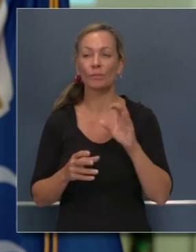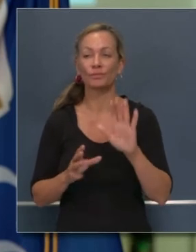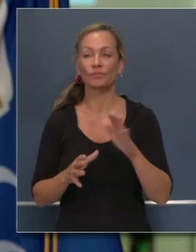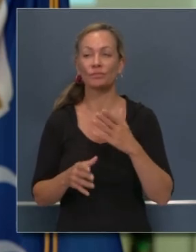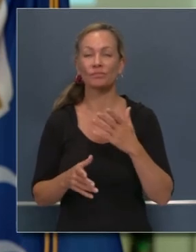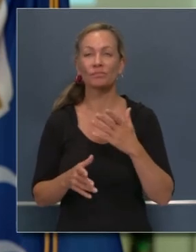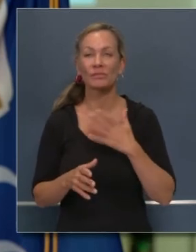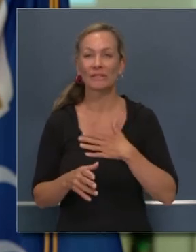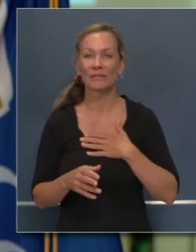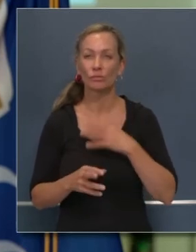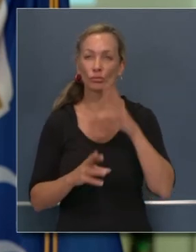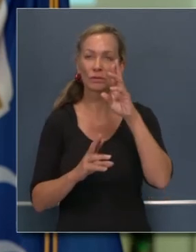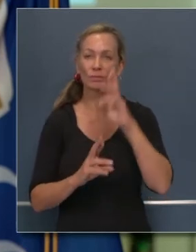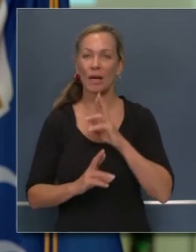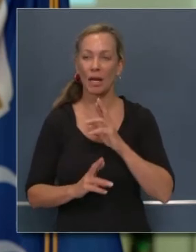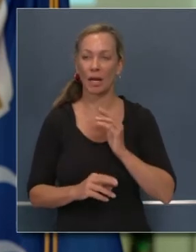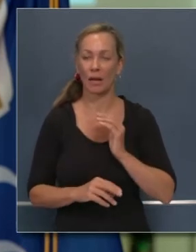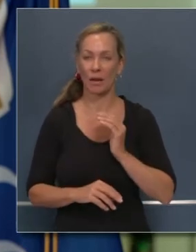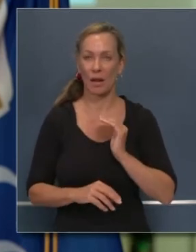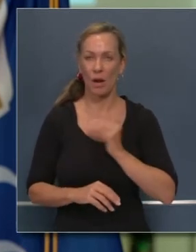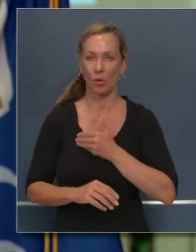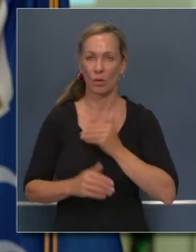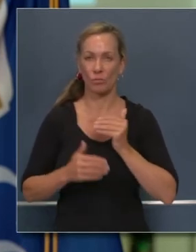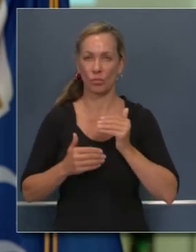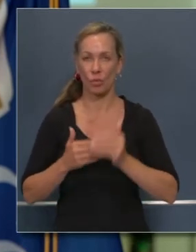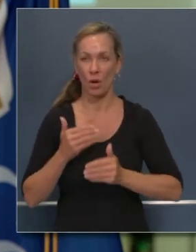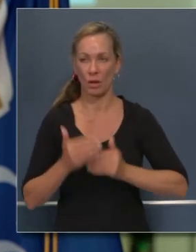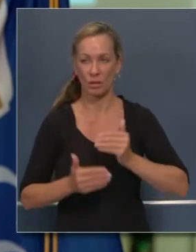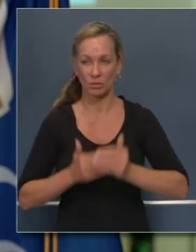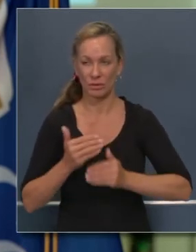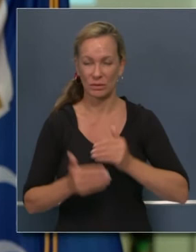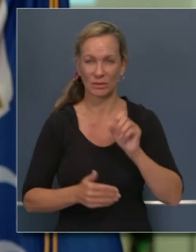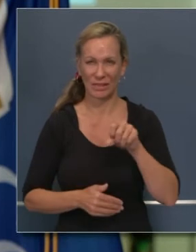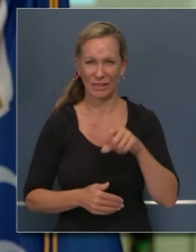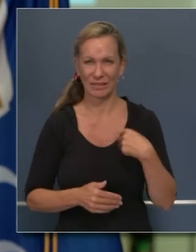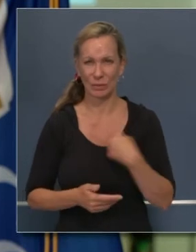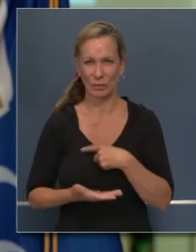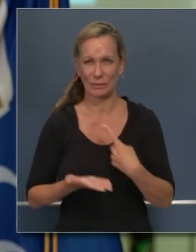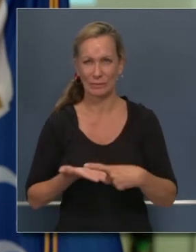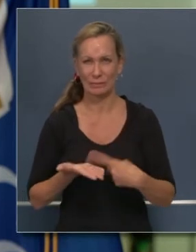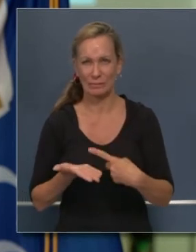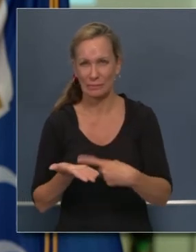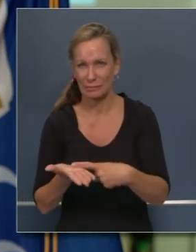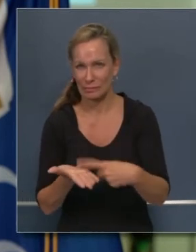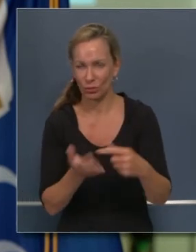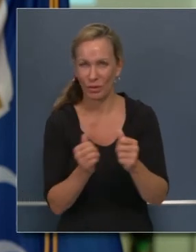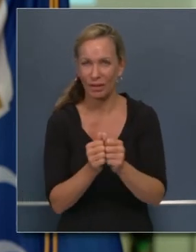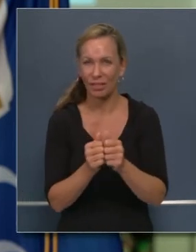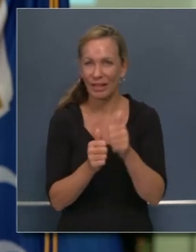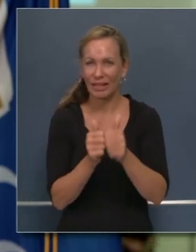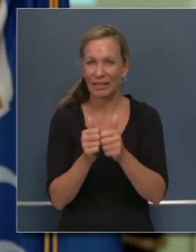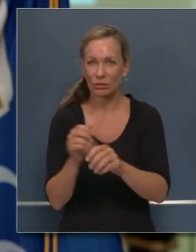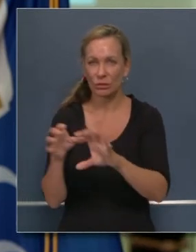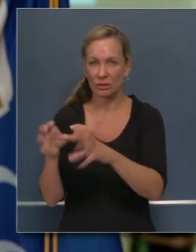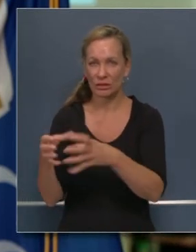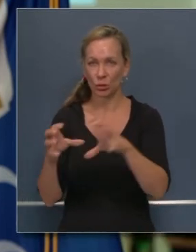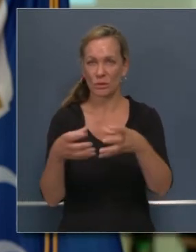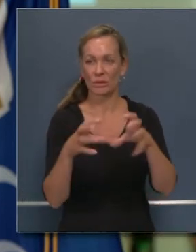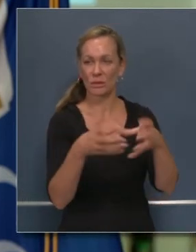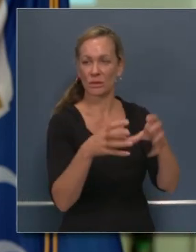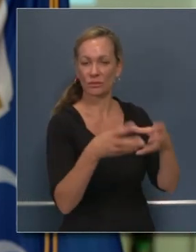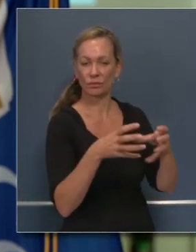estamos involucrados con muchas de esas personas que tal vez se estén acercando a usted y expresando un deseo de ver que